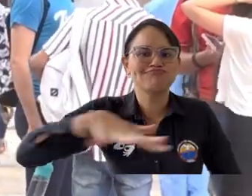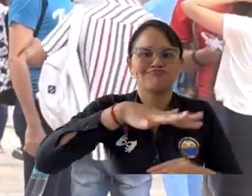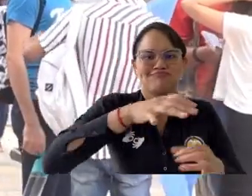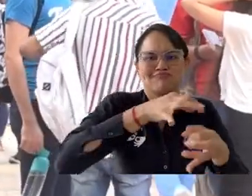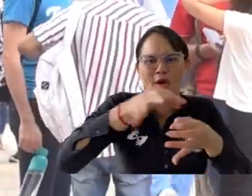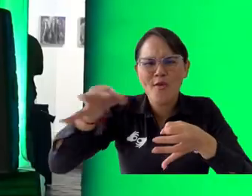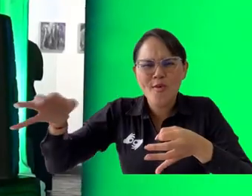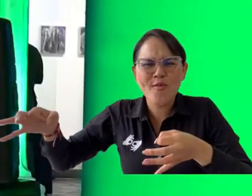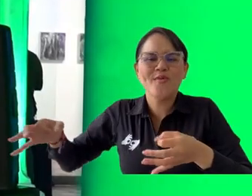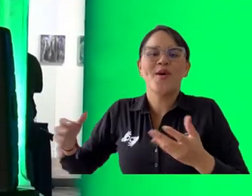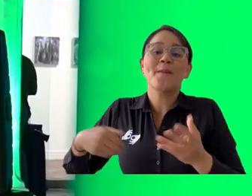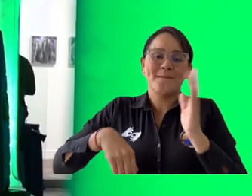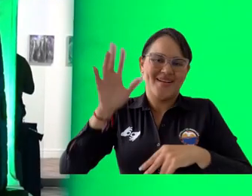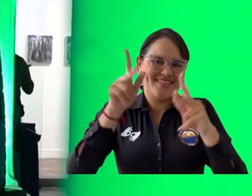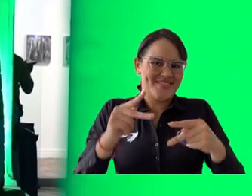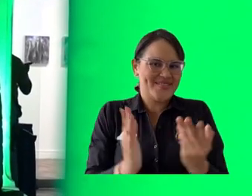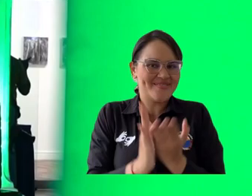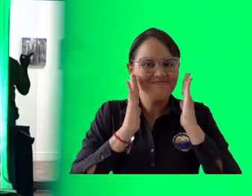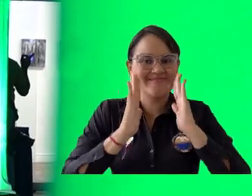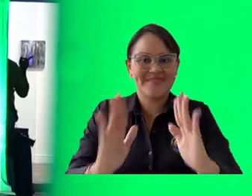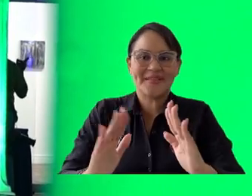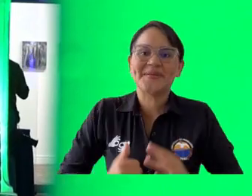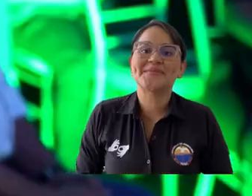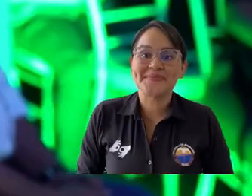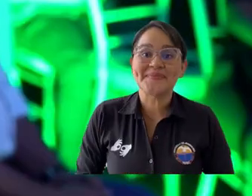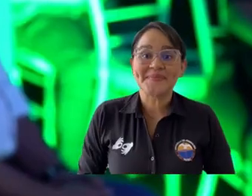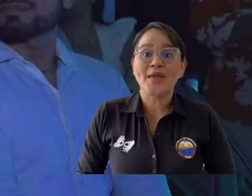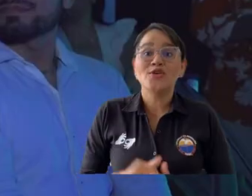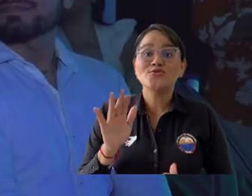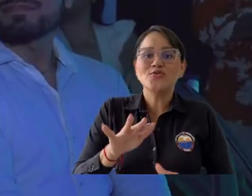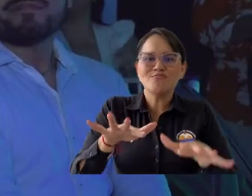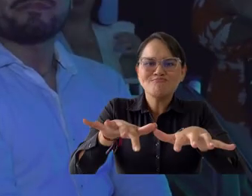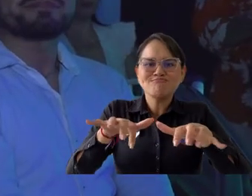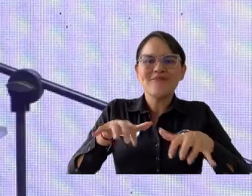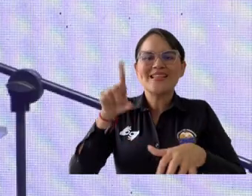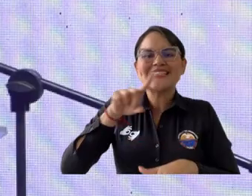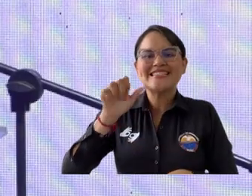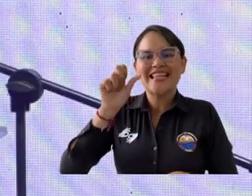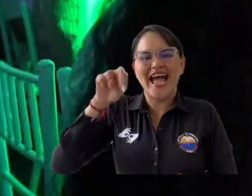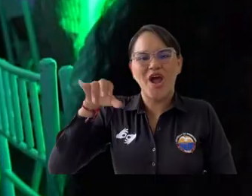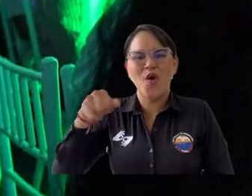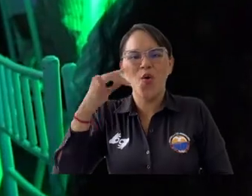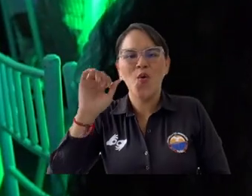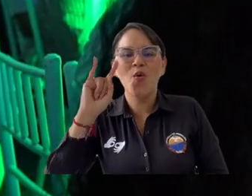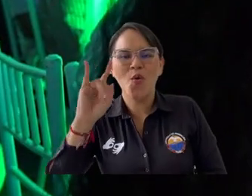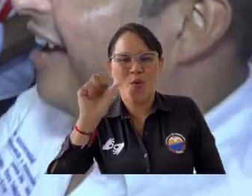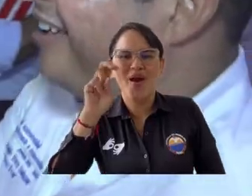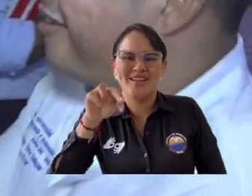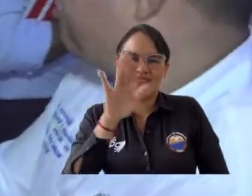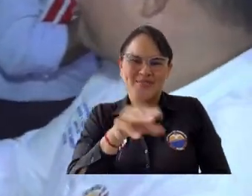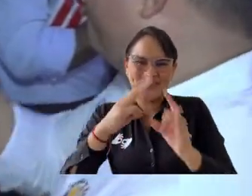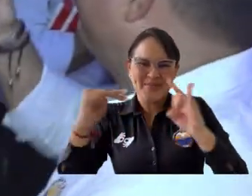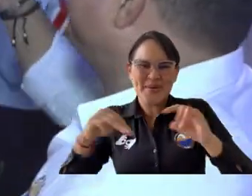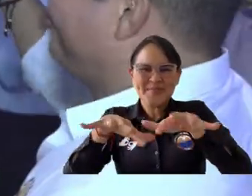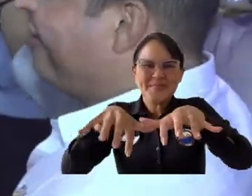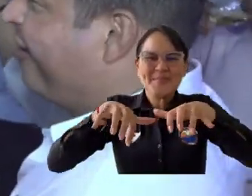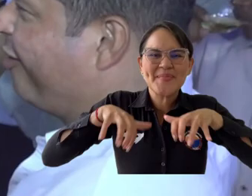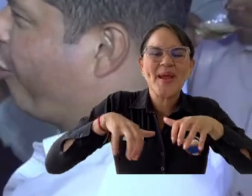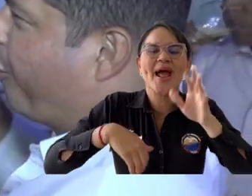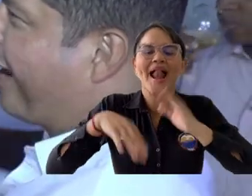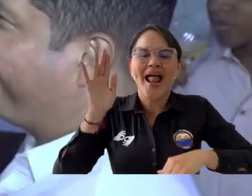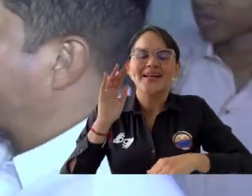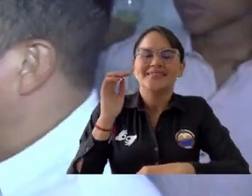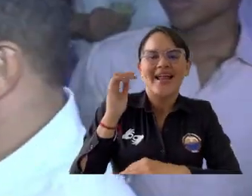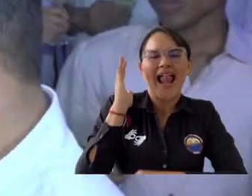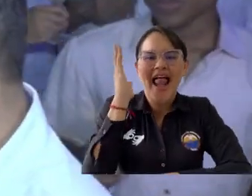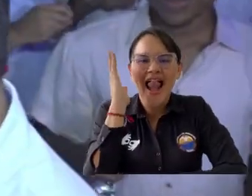con sus estudiantes. Reunidos en el claustro San Juan de Pomuceno, estudiantes, docentes, investigadores y trabajadores aplaudieron la consecución de la